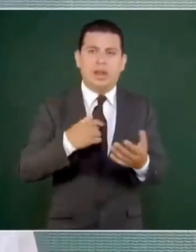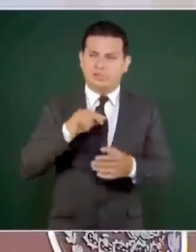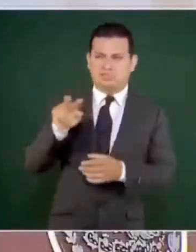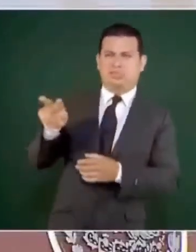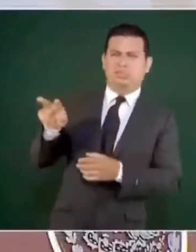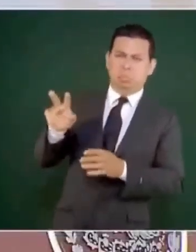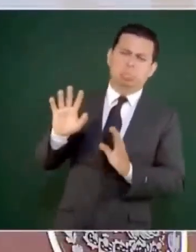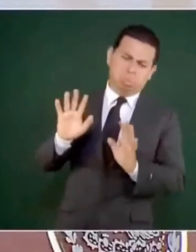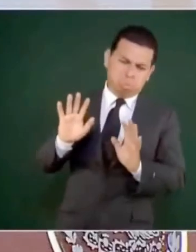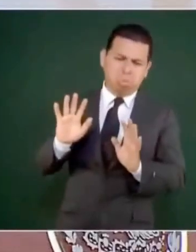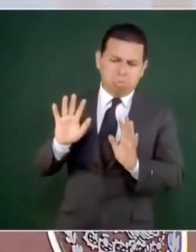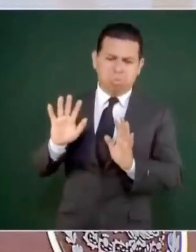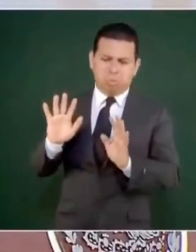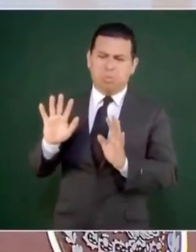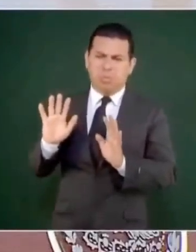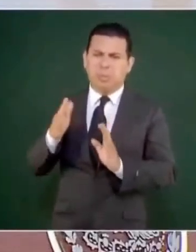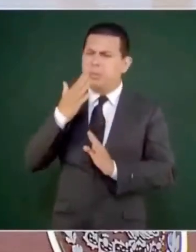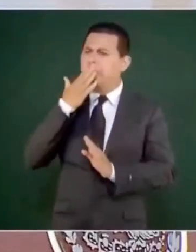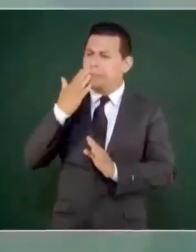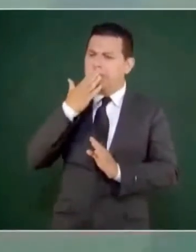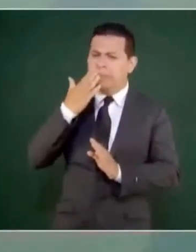Así tienen los premios.